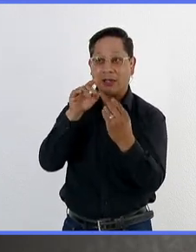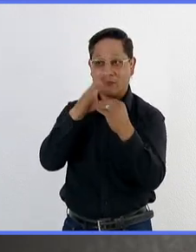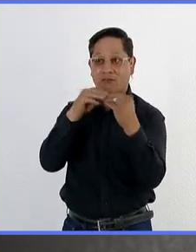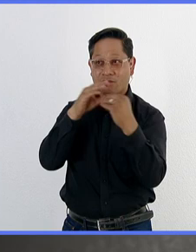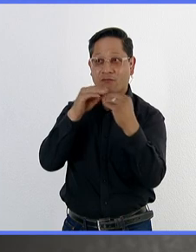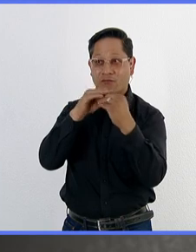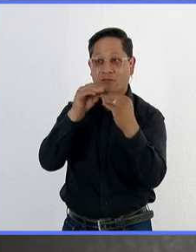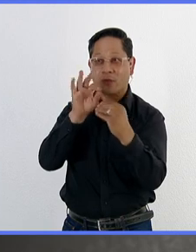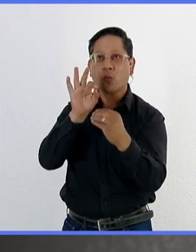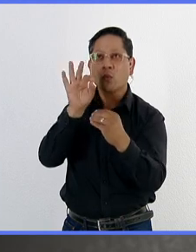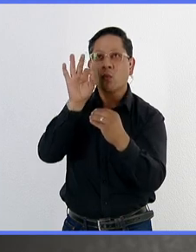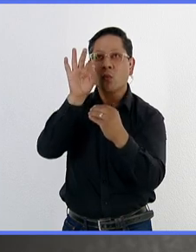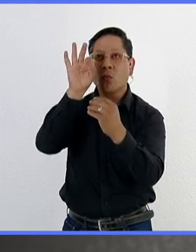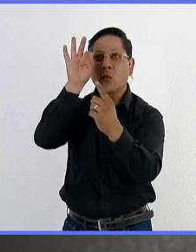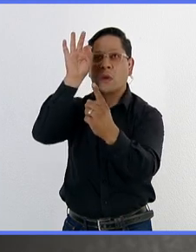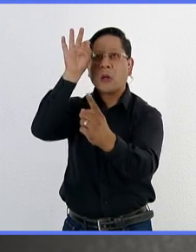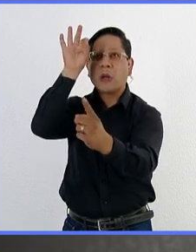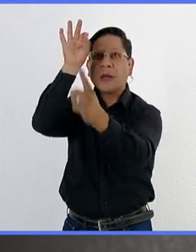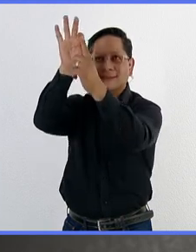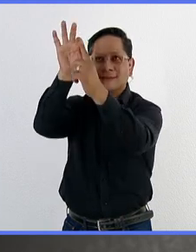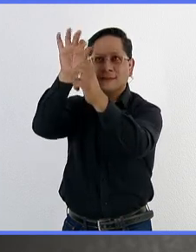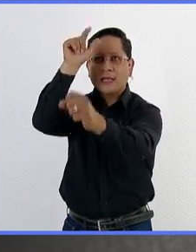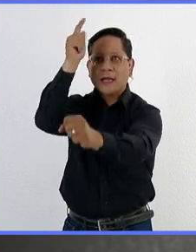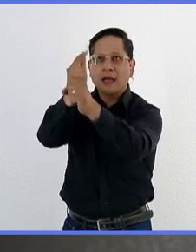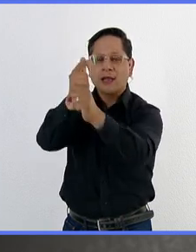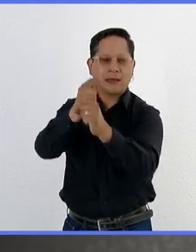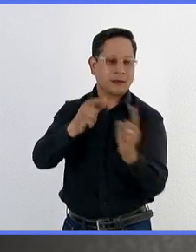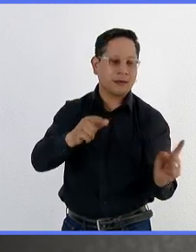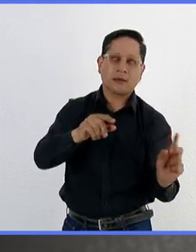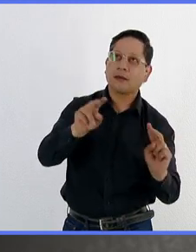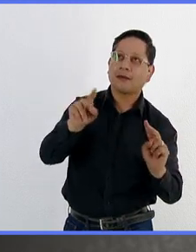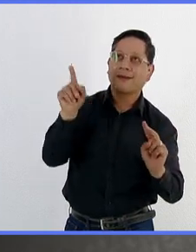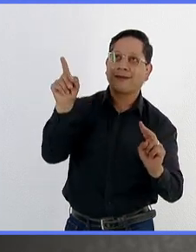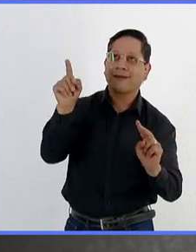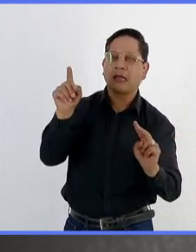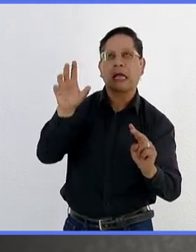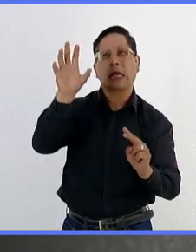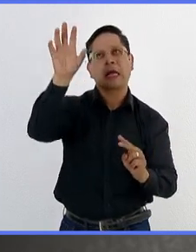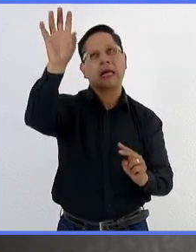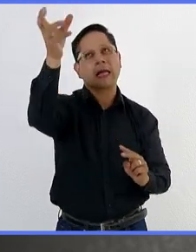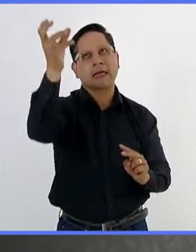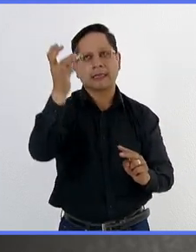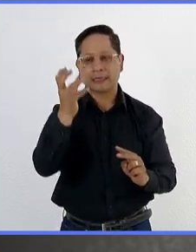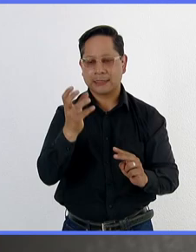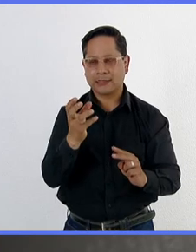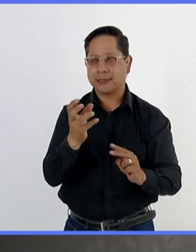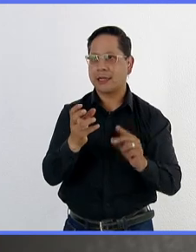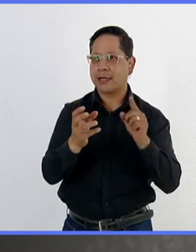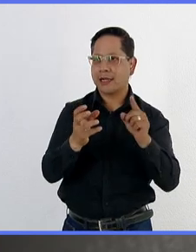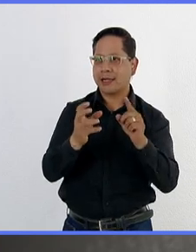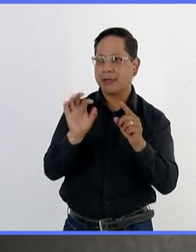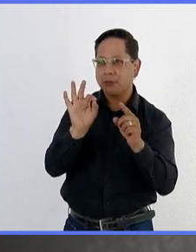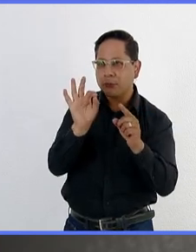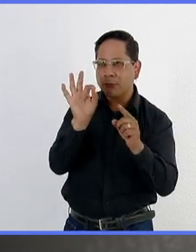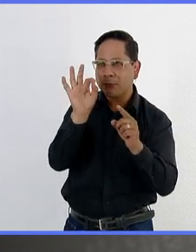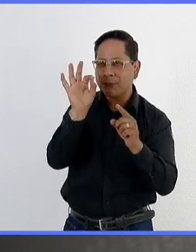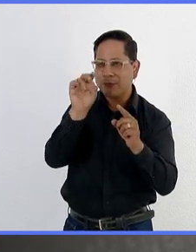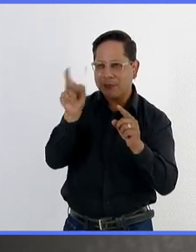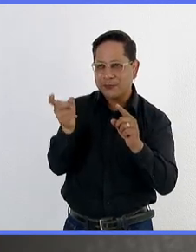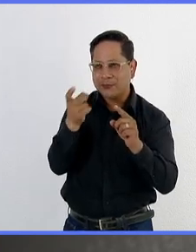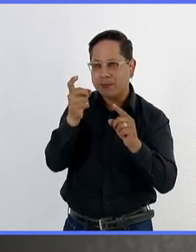fruta? Es un trabajo muy dedicado. Sí, sí, sí. Y lo que hace el parasitoide la avispita,